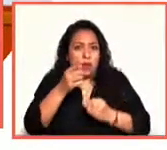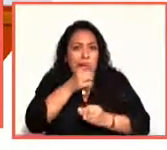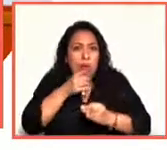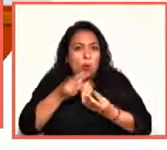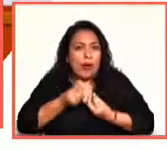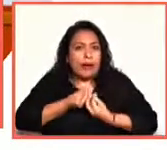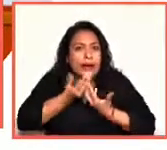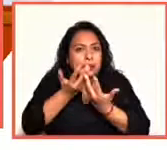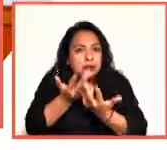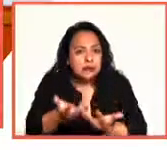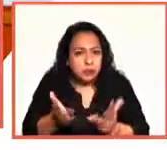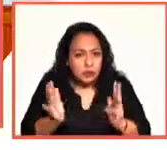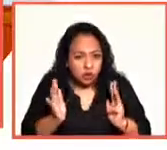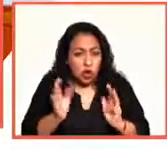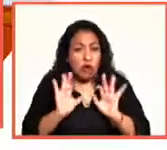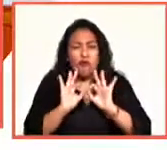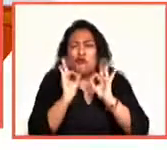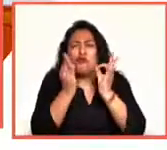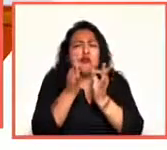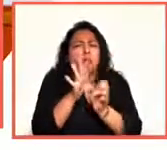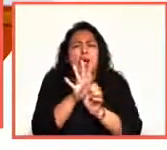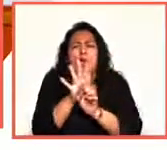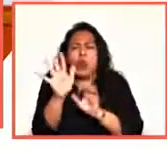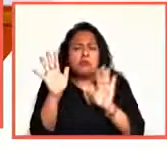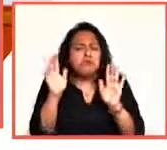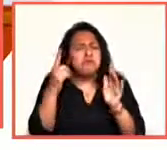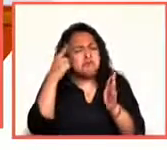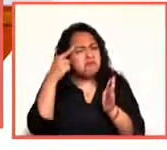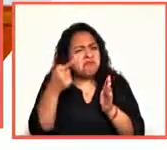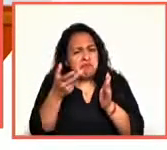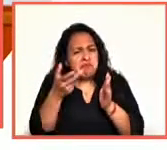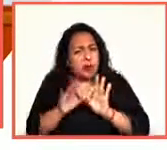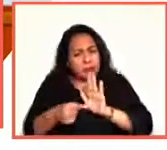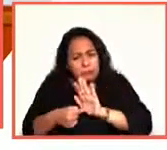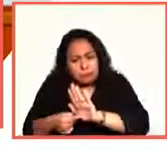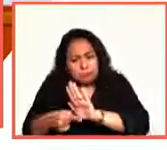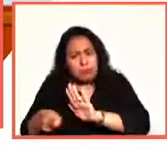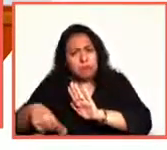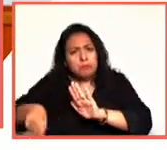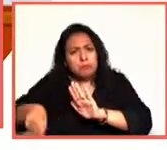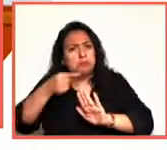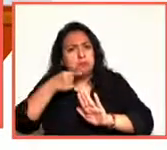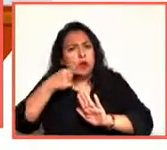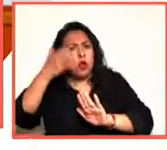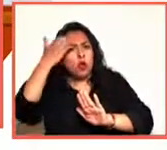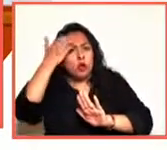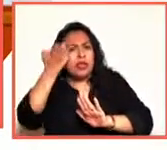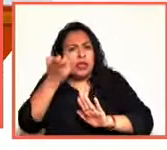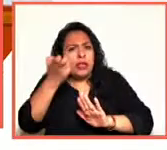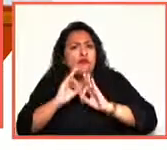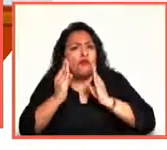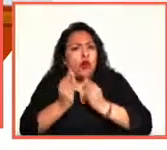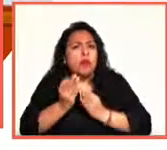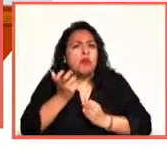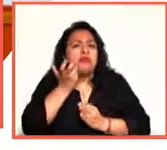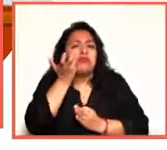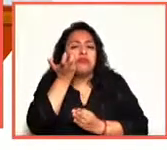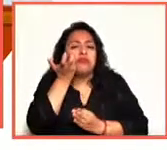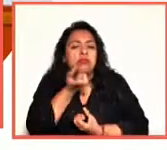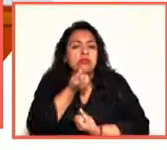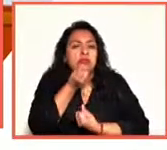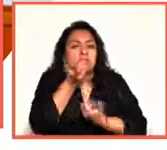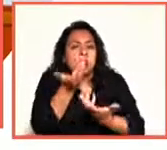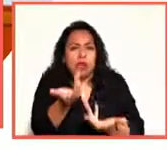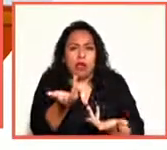la forma en que sea, creo que vale la pena acercar a los niños a esta experiencia del lenguaje intencionado. Y hay muchas vías para hacerlo.